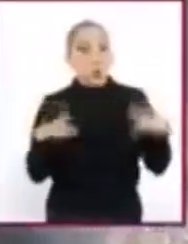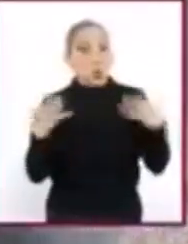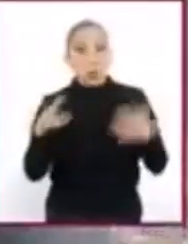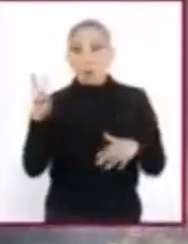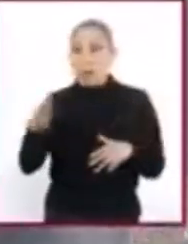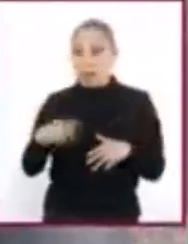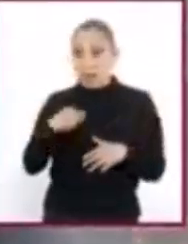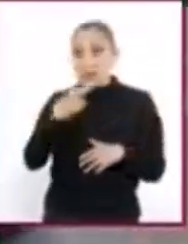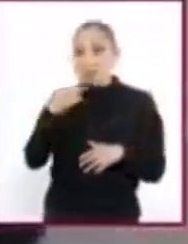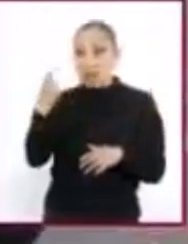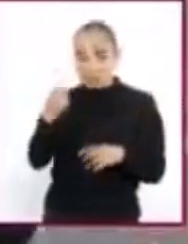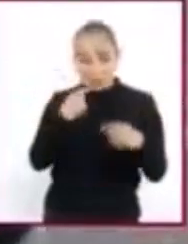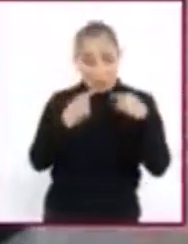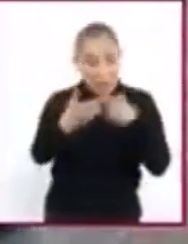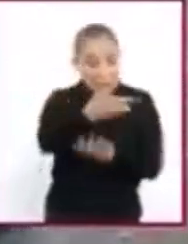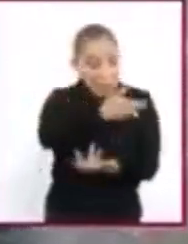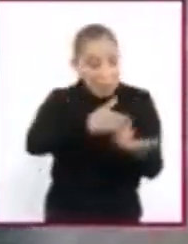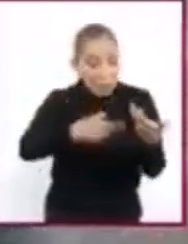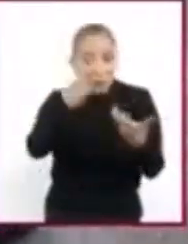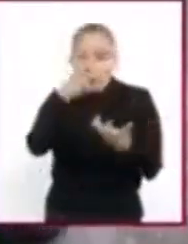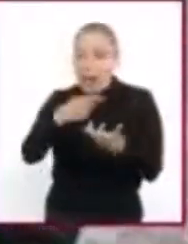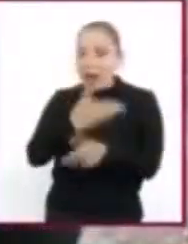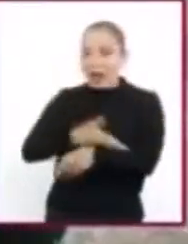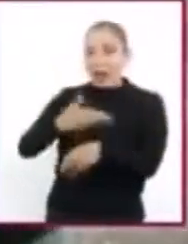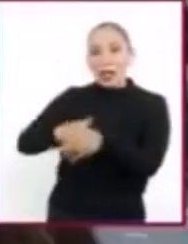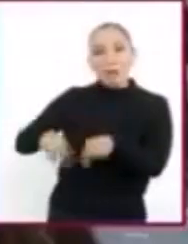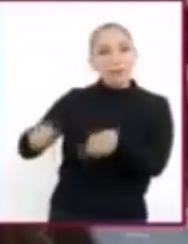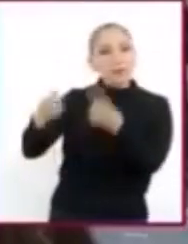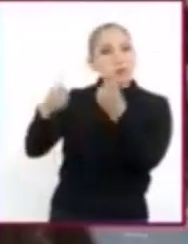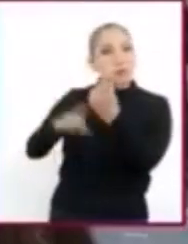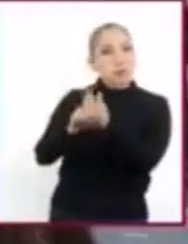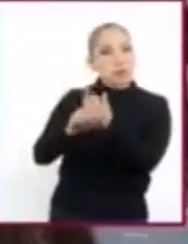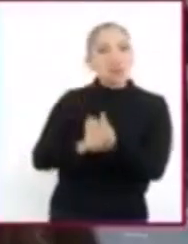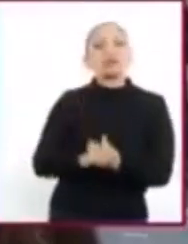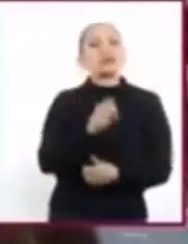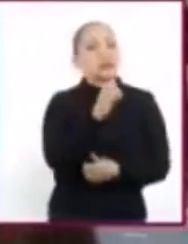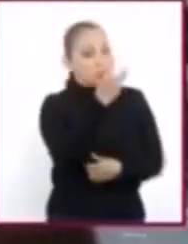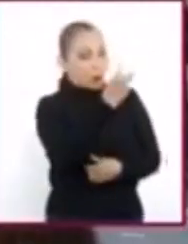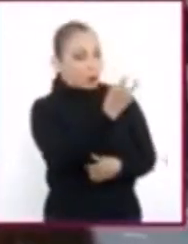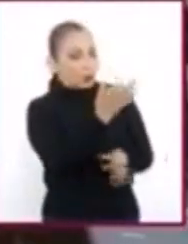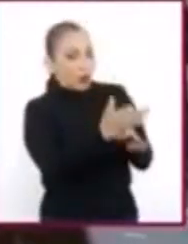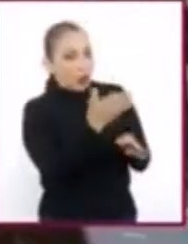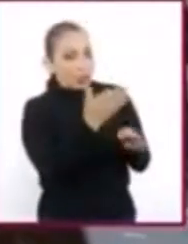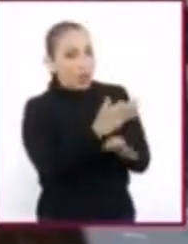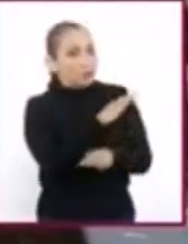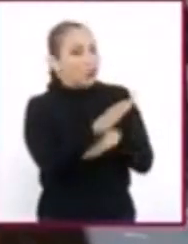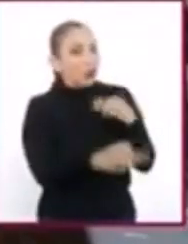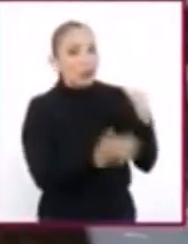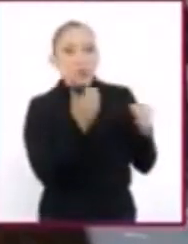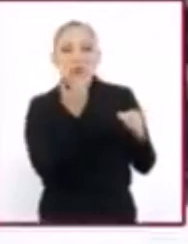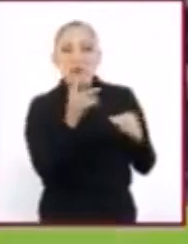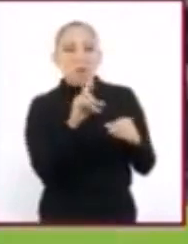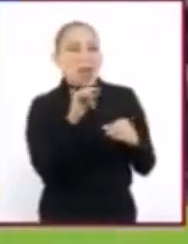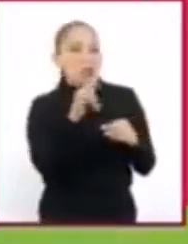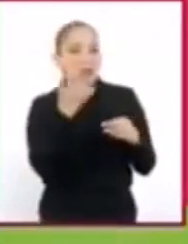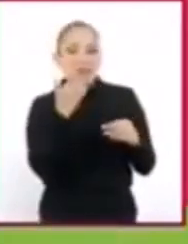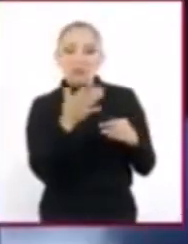Así que sirvió el diálogo como herramienta para resolver su conflicto. Sí, por eso actualmente todos se veían muy bien con Pedro.